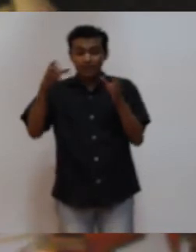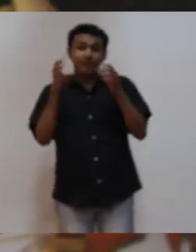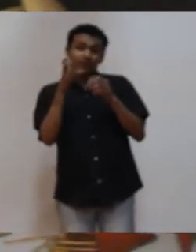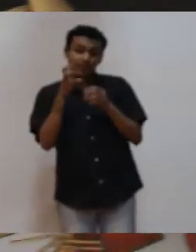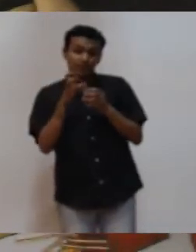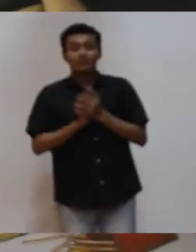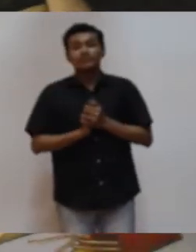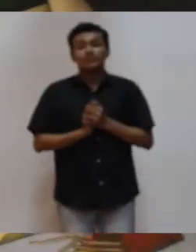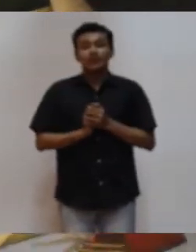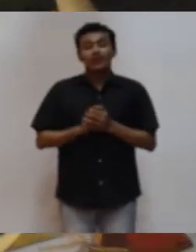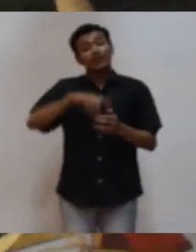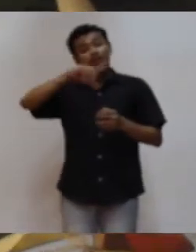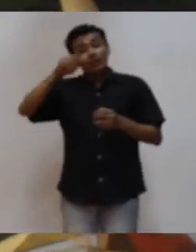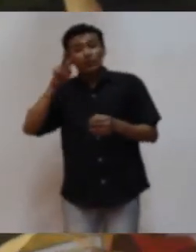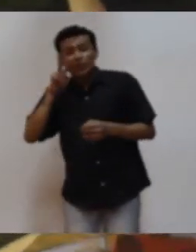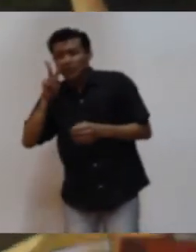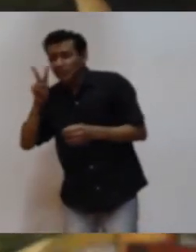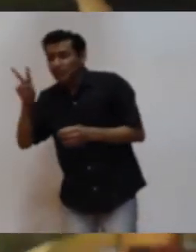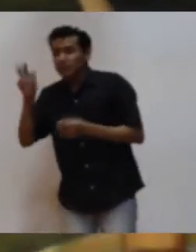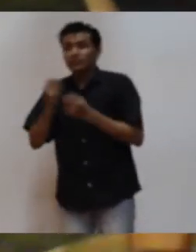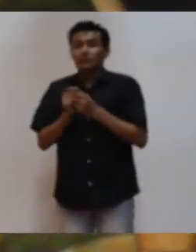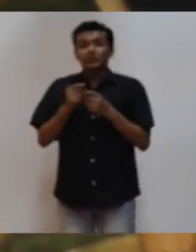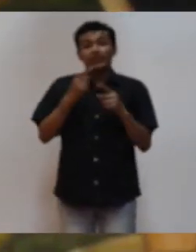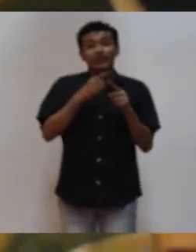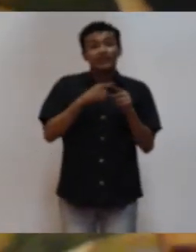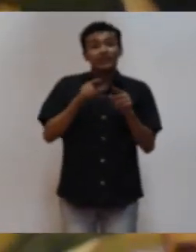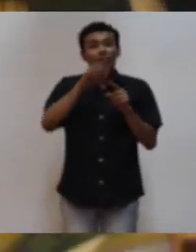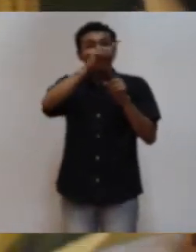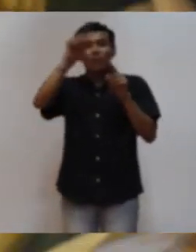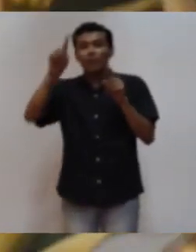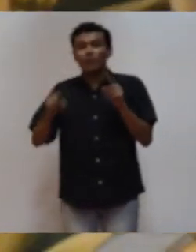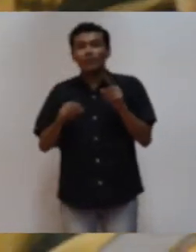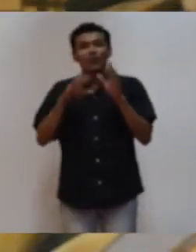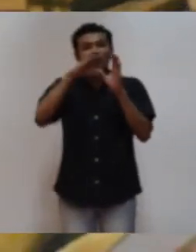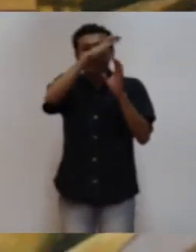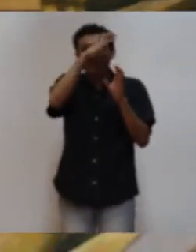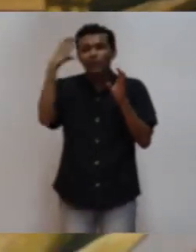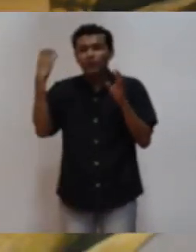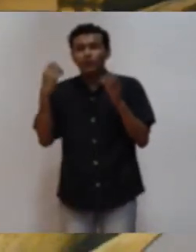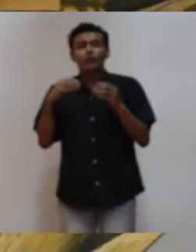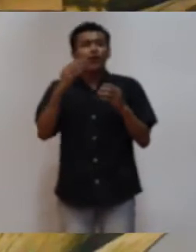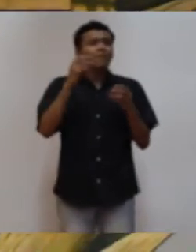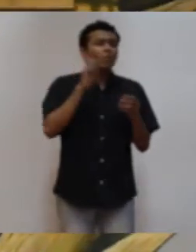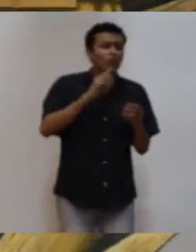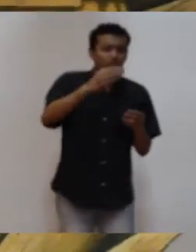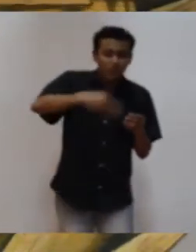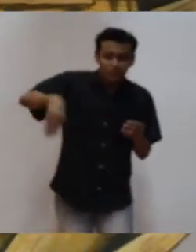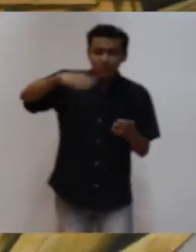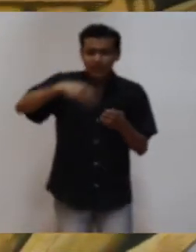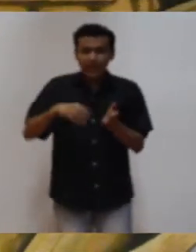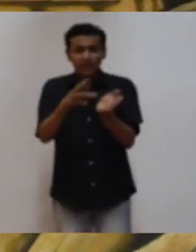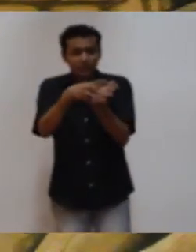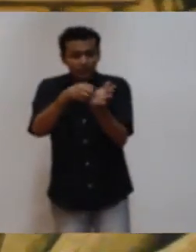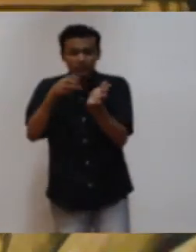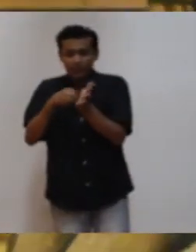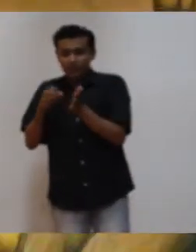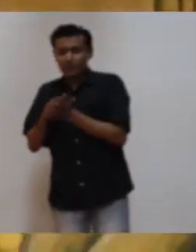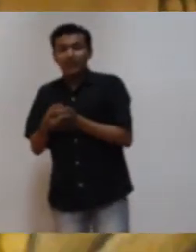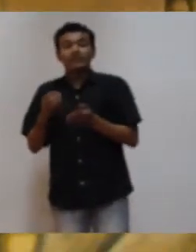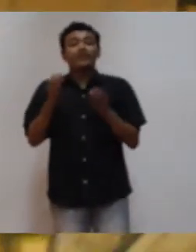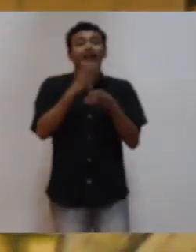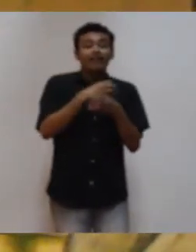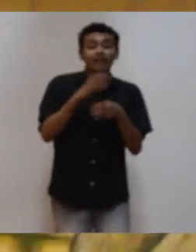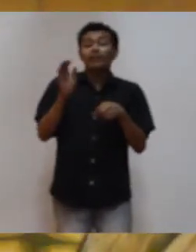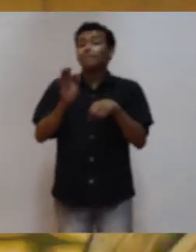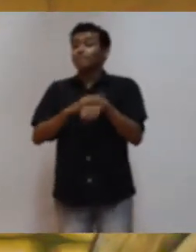otro lado podemos observar una imagen inusual, una mujer piscando café. Esto se debe a que la